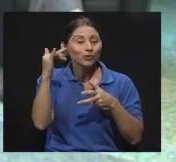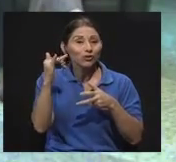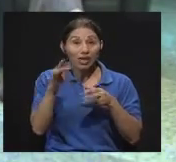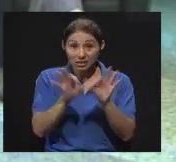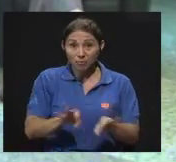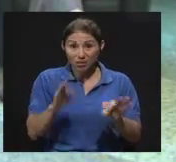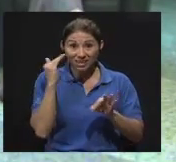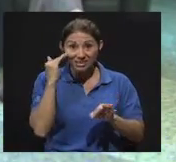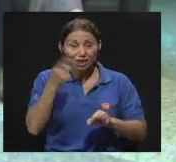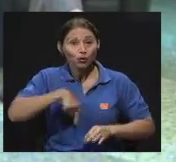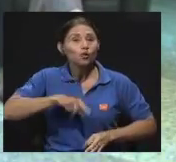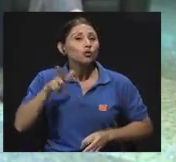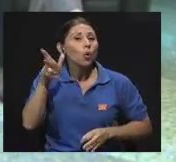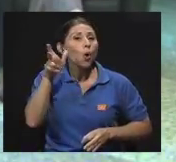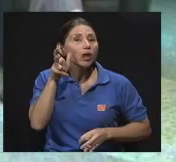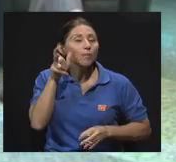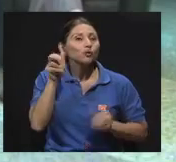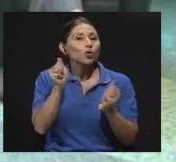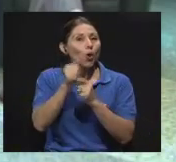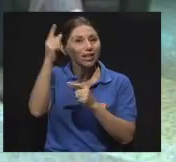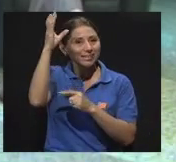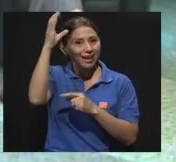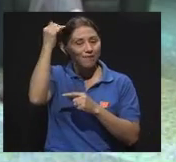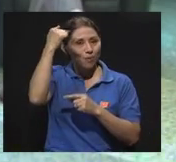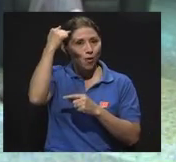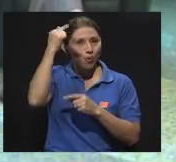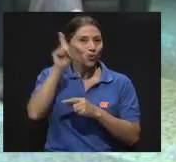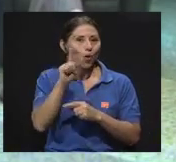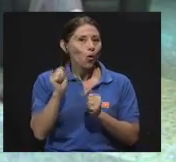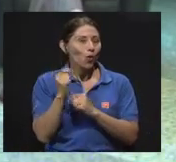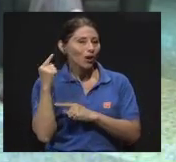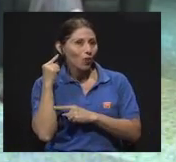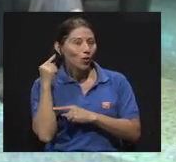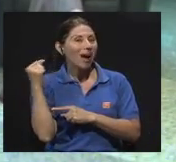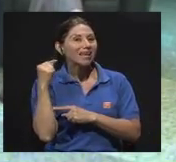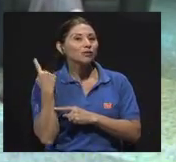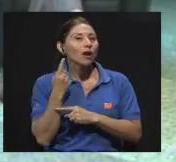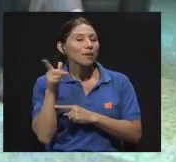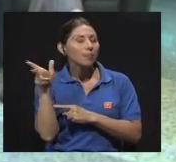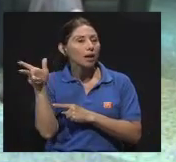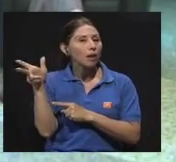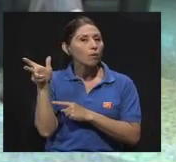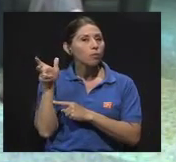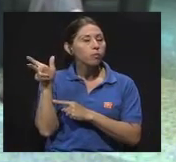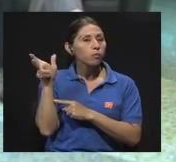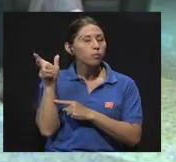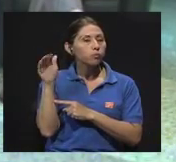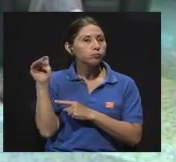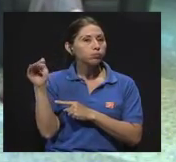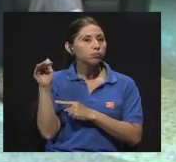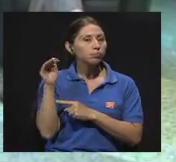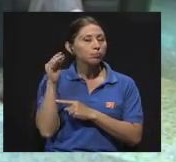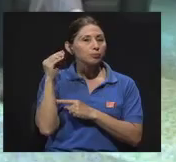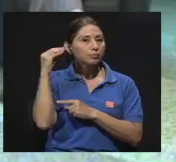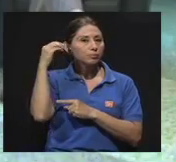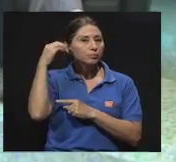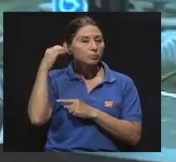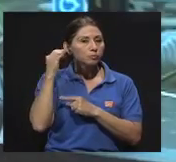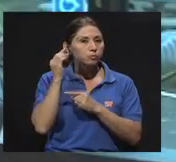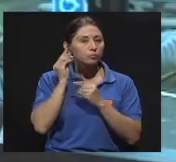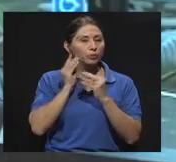señalar que oímos con el cerebro, no oímos con el oído, el oído nada más recoge el mensaje acústico que tenemos alrededor,